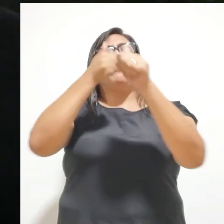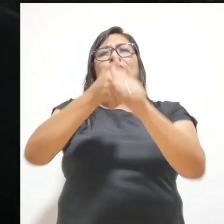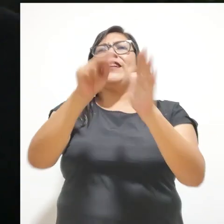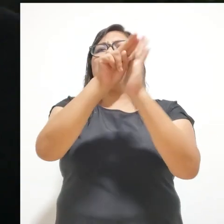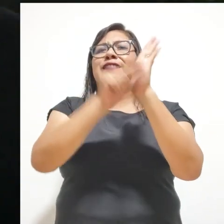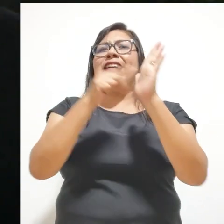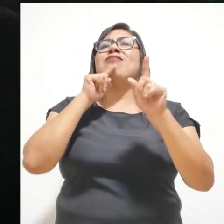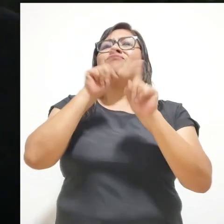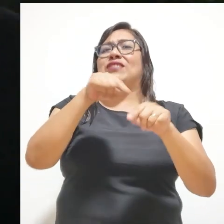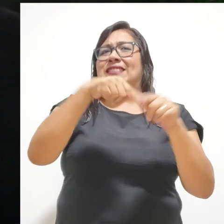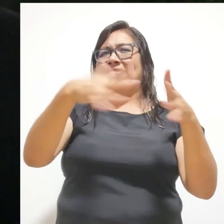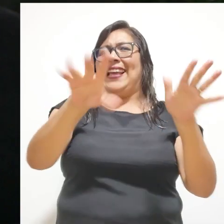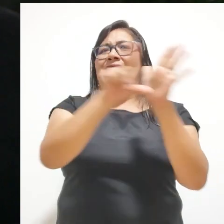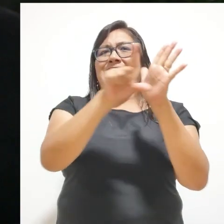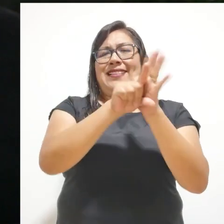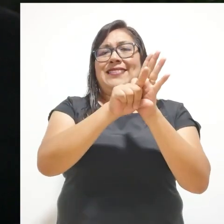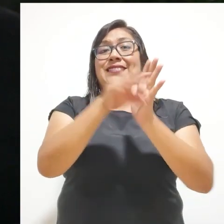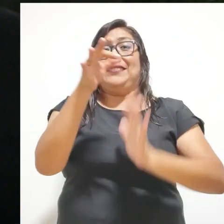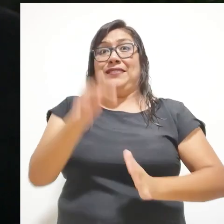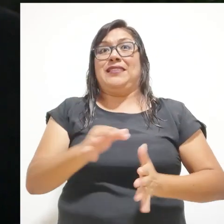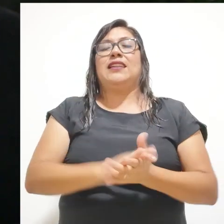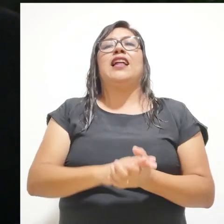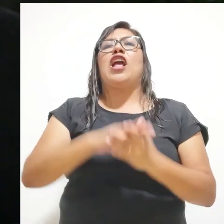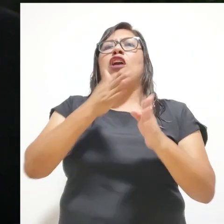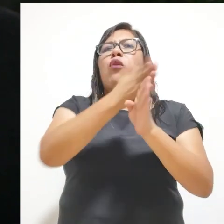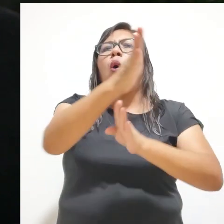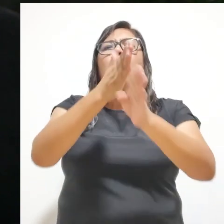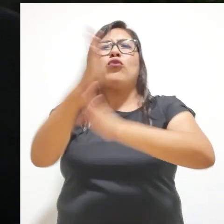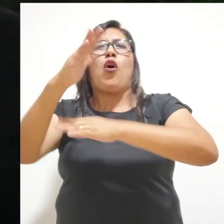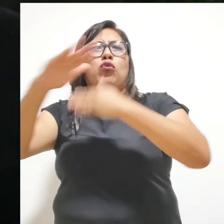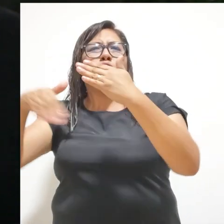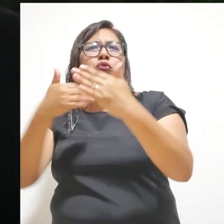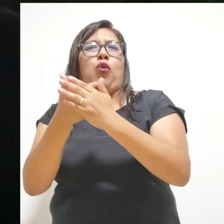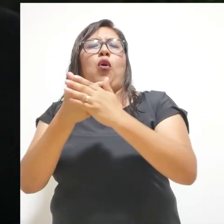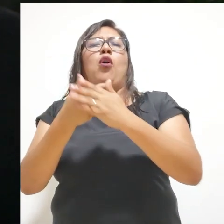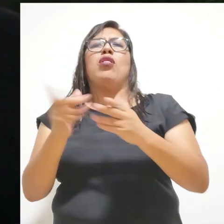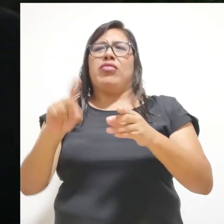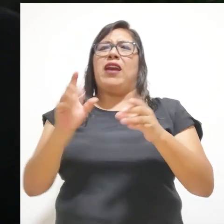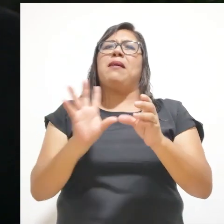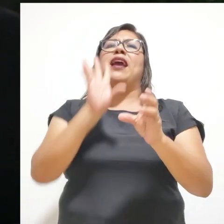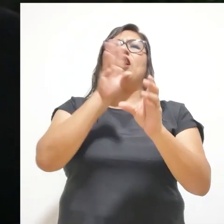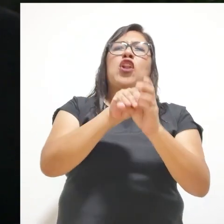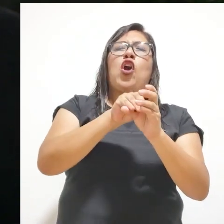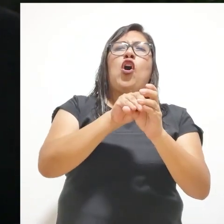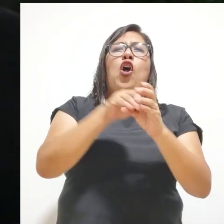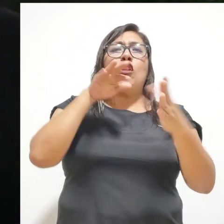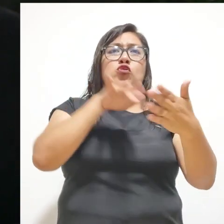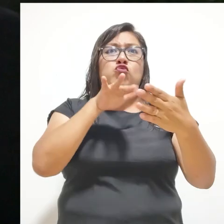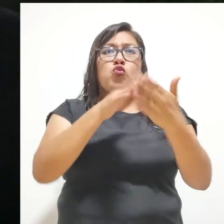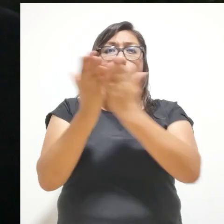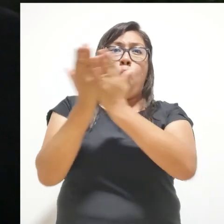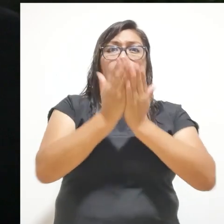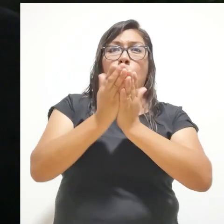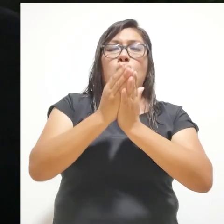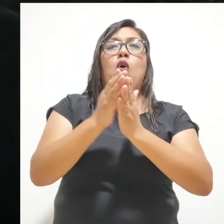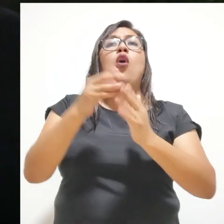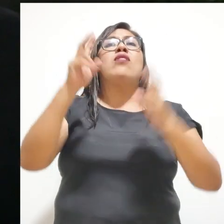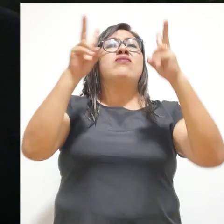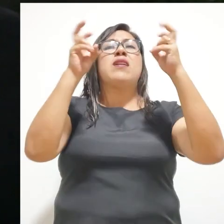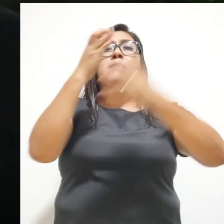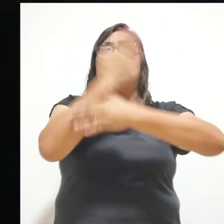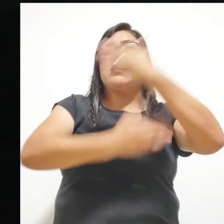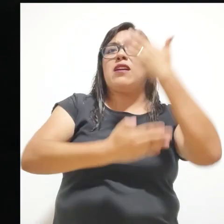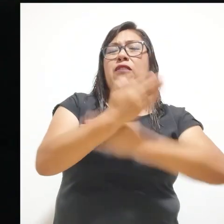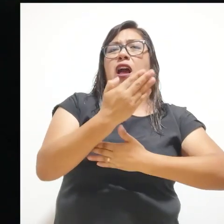también con eso que manda la ley doctor Ríos de que en todas las carreras se incluya el curso de discapacidad no